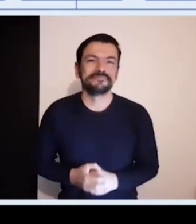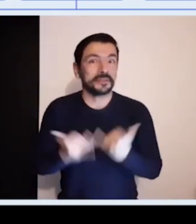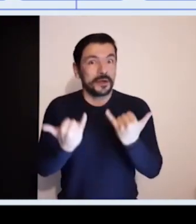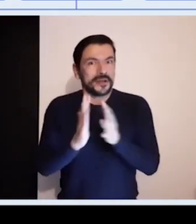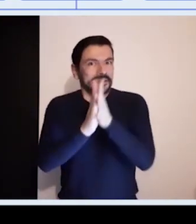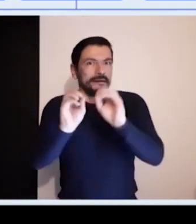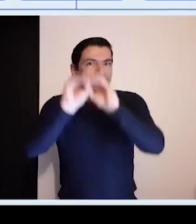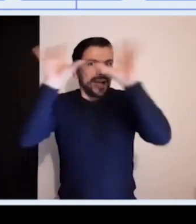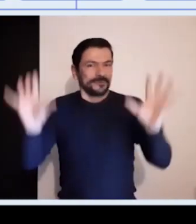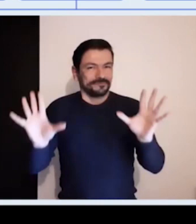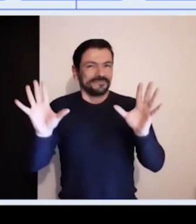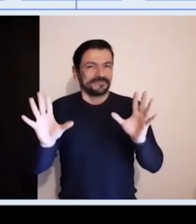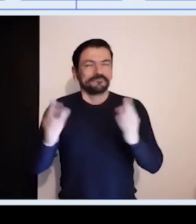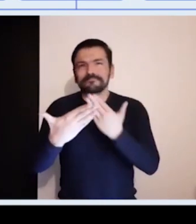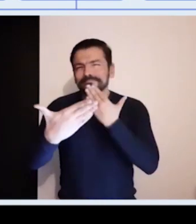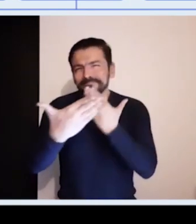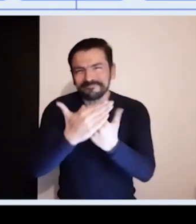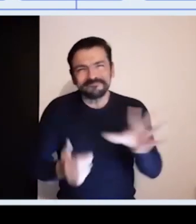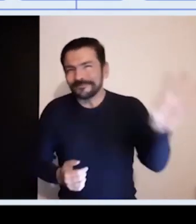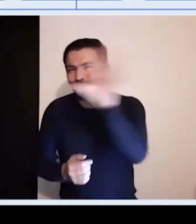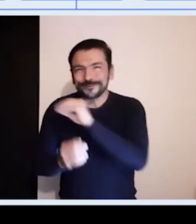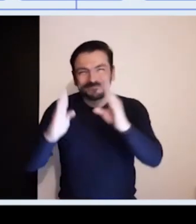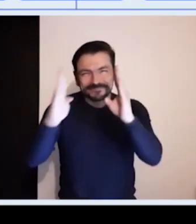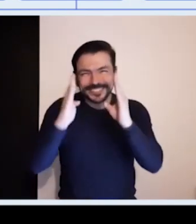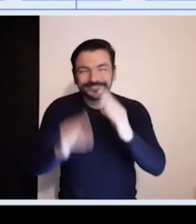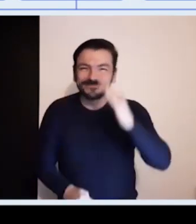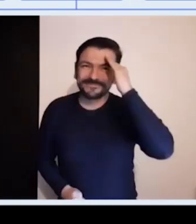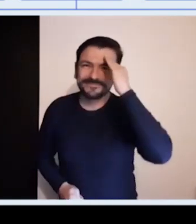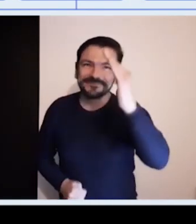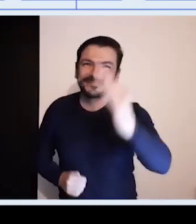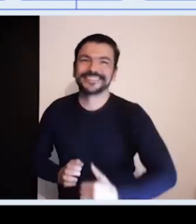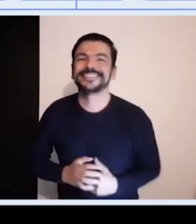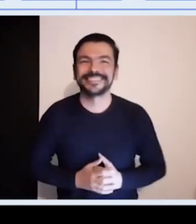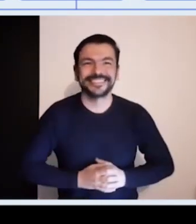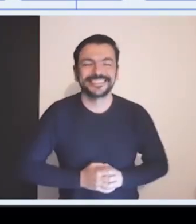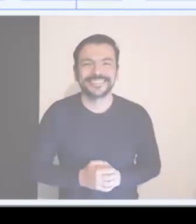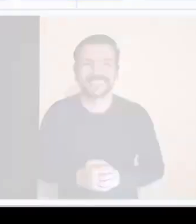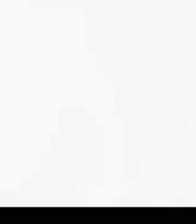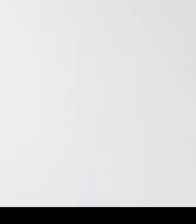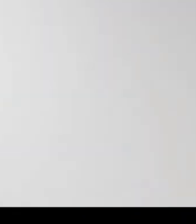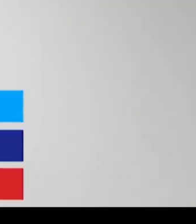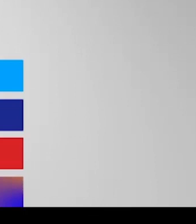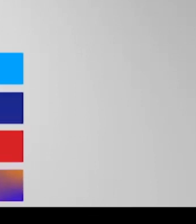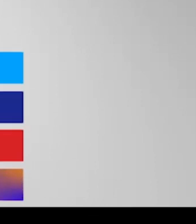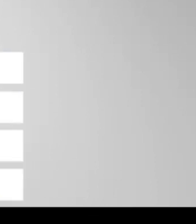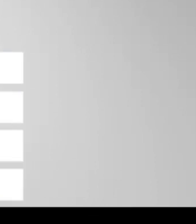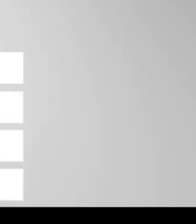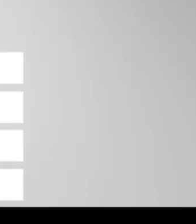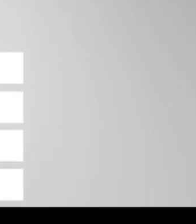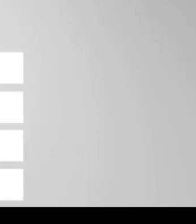Bien, espero que esta información haya sido clara y útil. Muchas gracias a todos por su atención. Hasta luego.